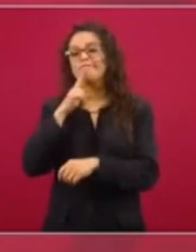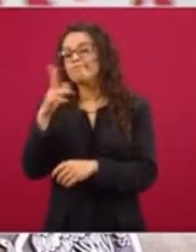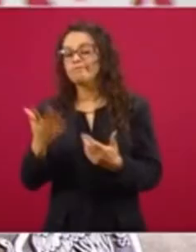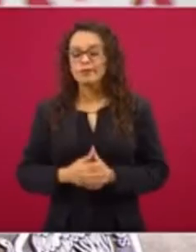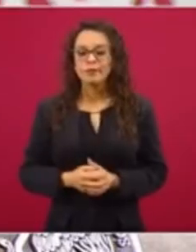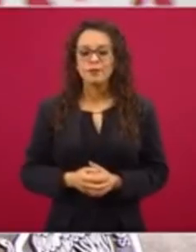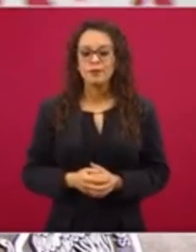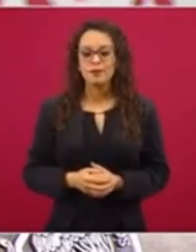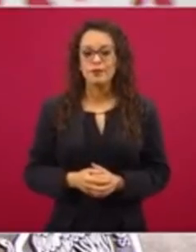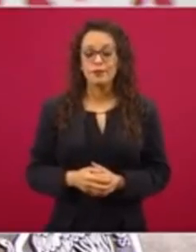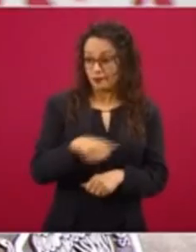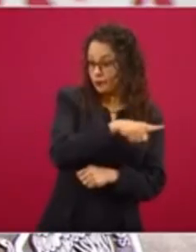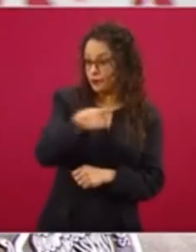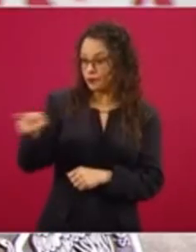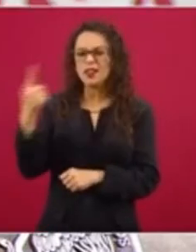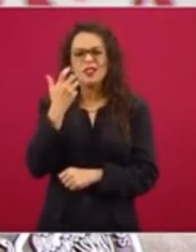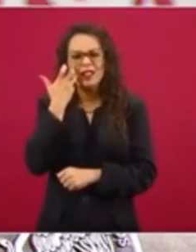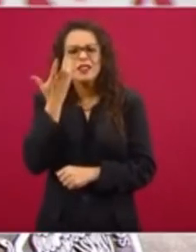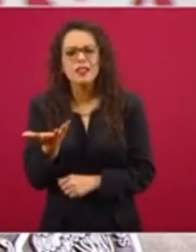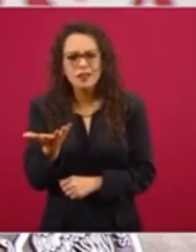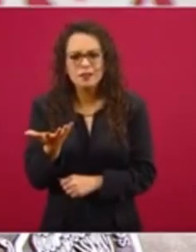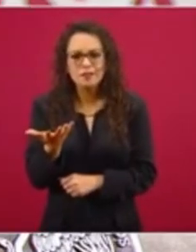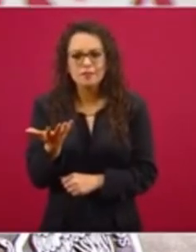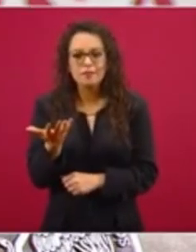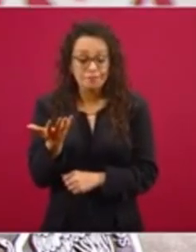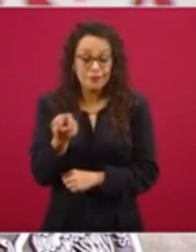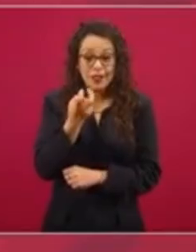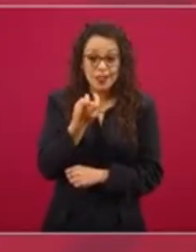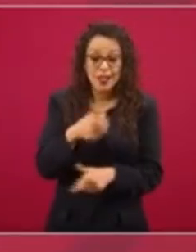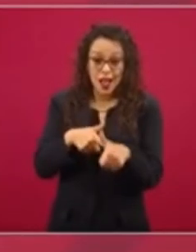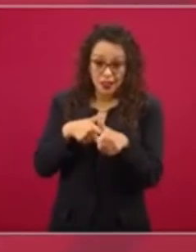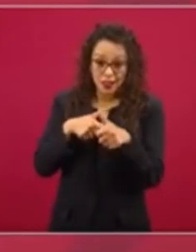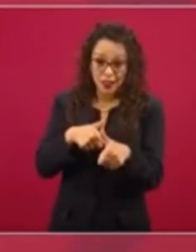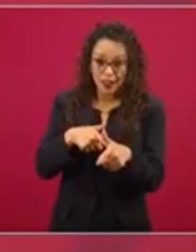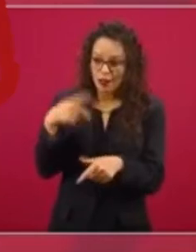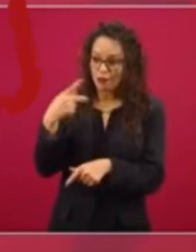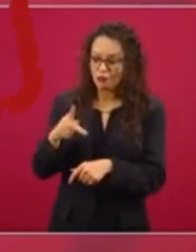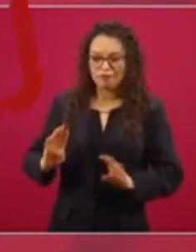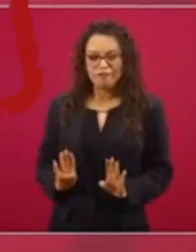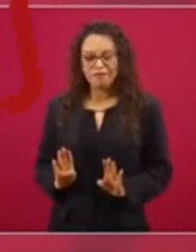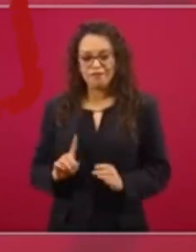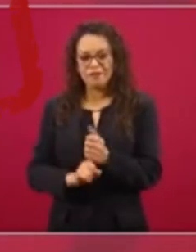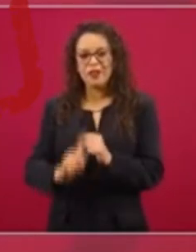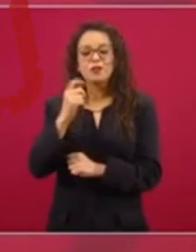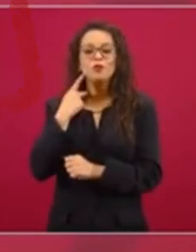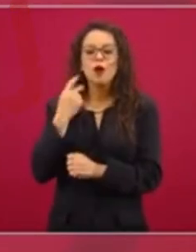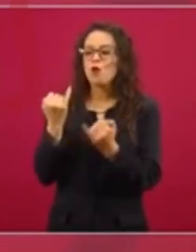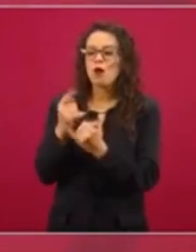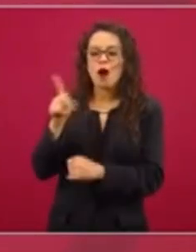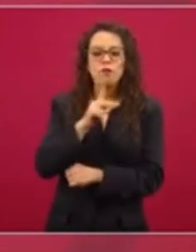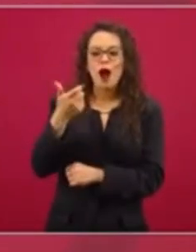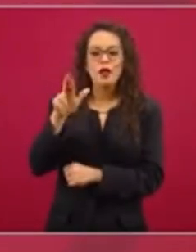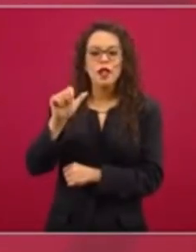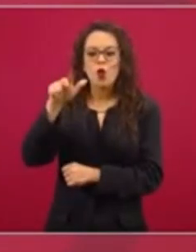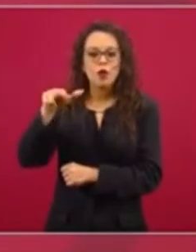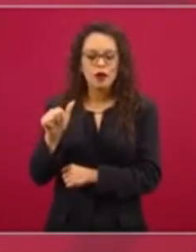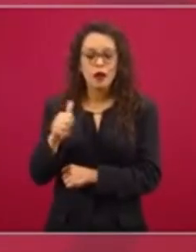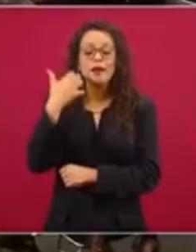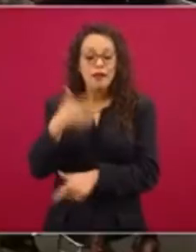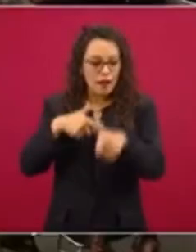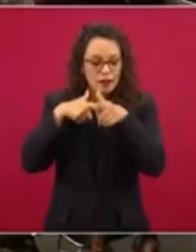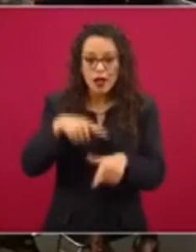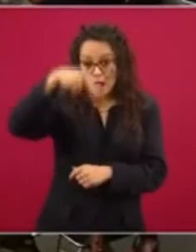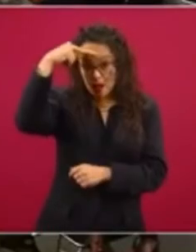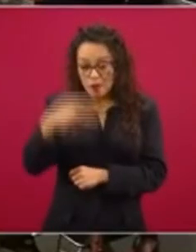Ellos quieren, precisamente, que siga la política de García Luna y siga la corrupción de México. Entonces, como